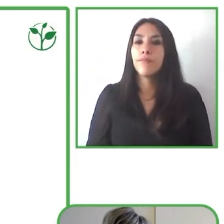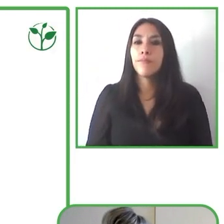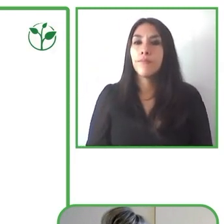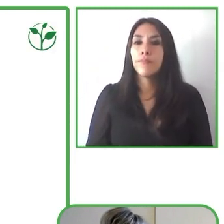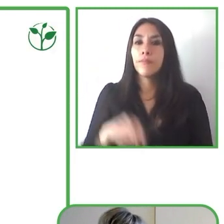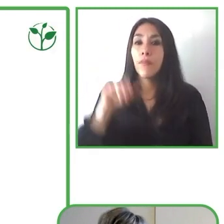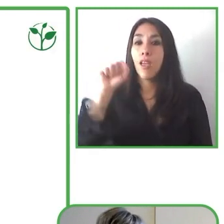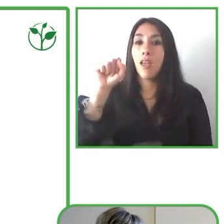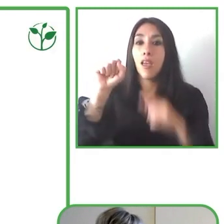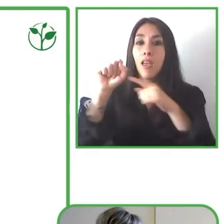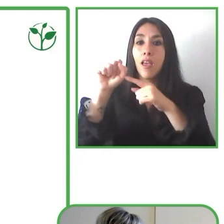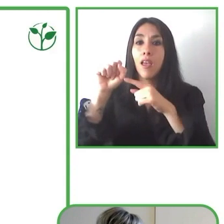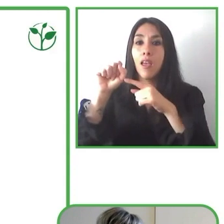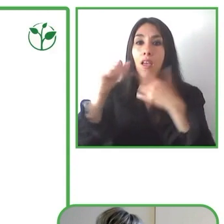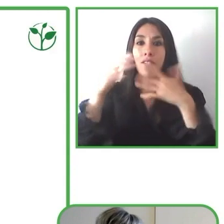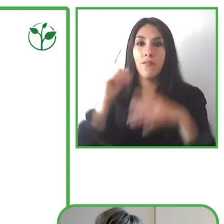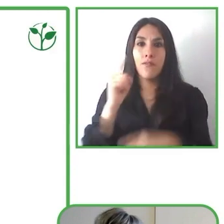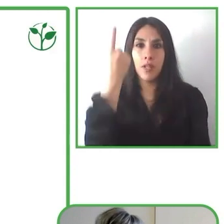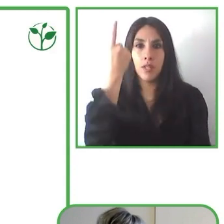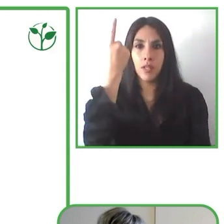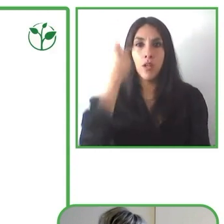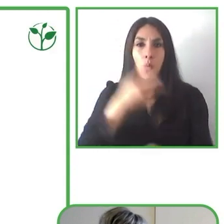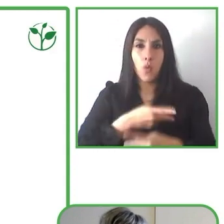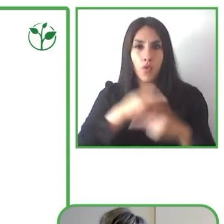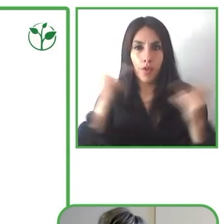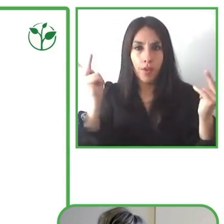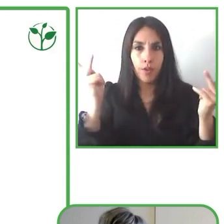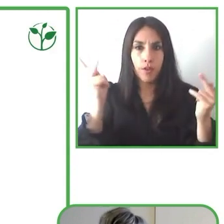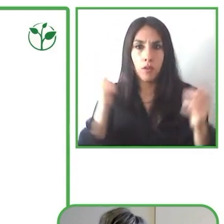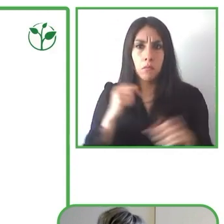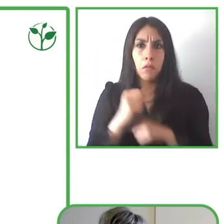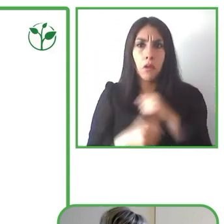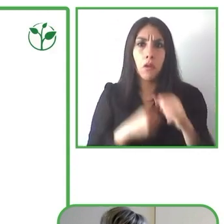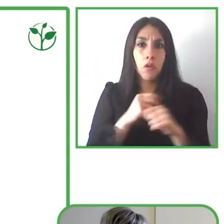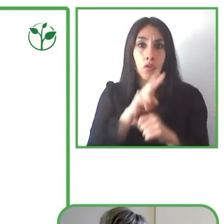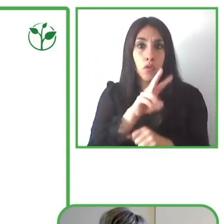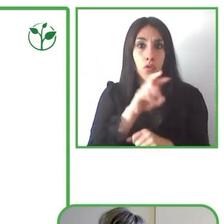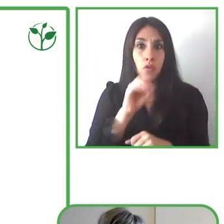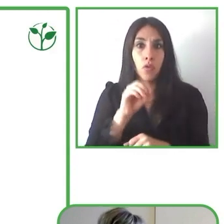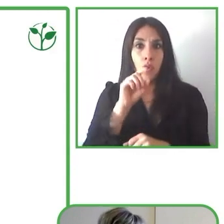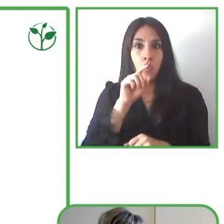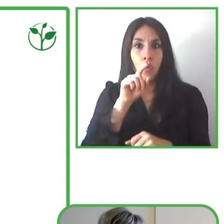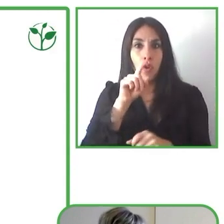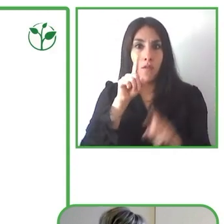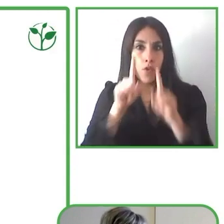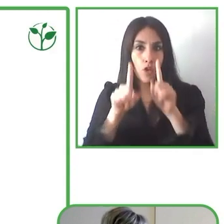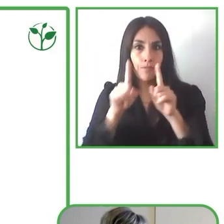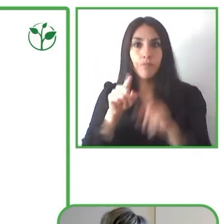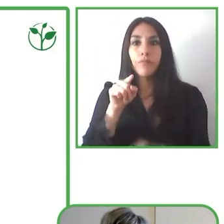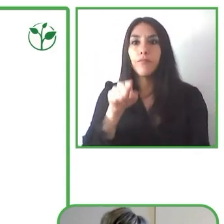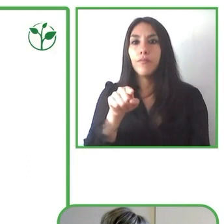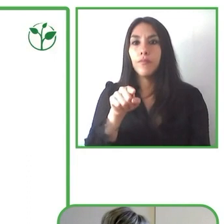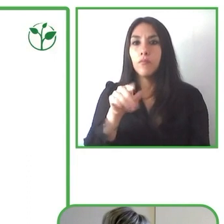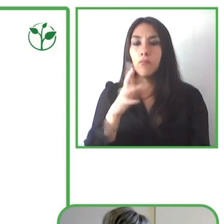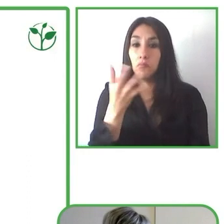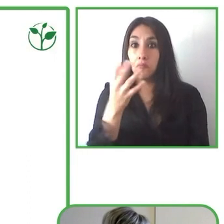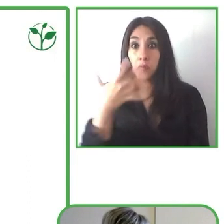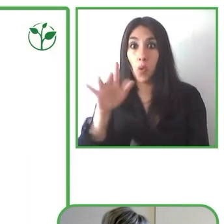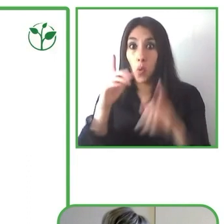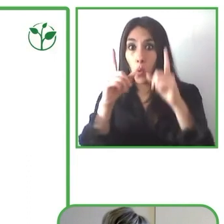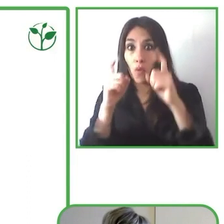plataforma de interacción con dos nuevas funciones. Primera,